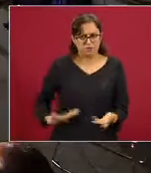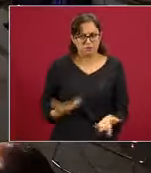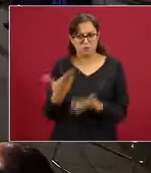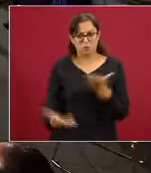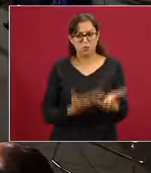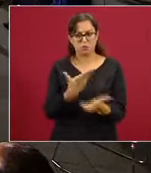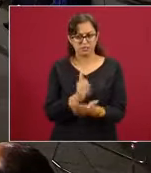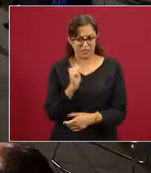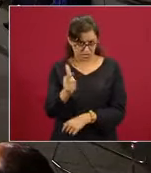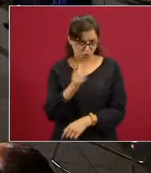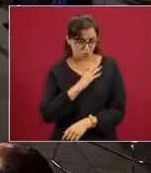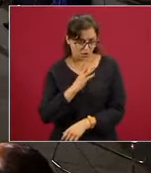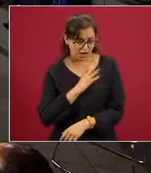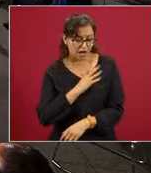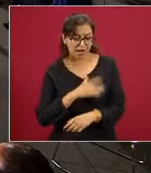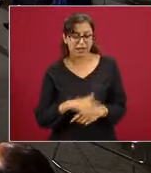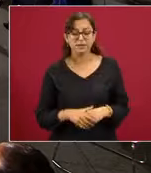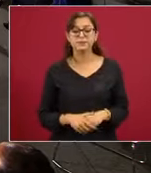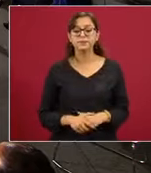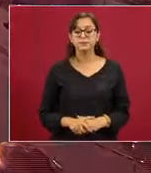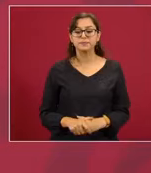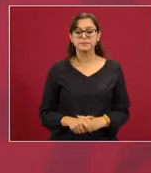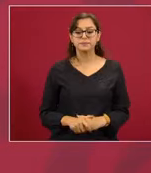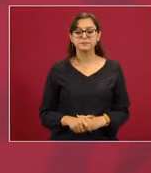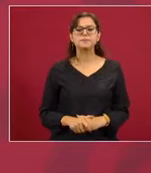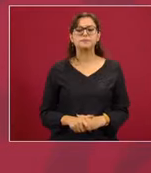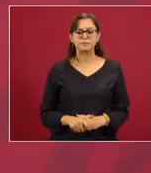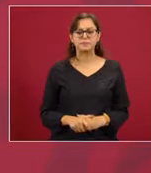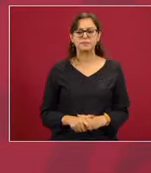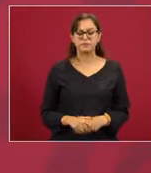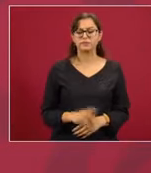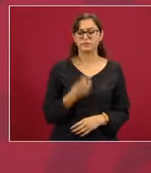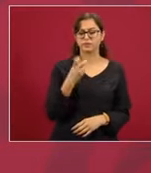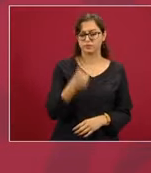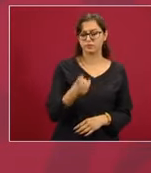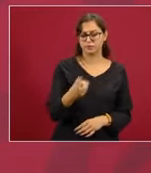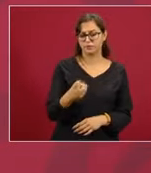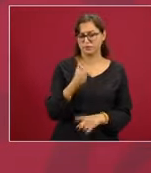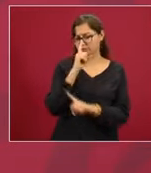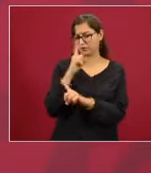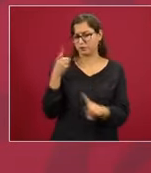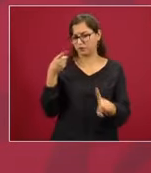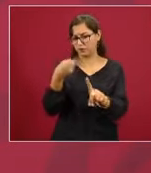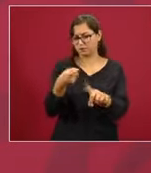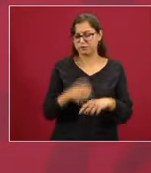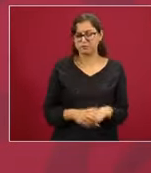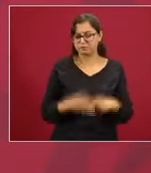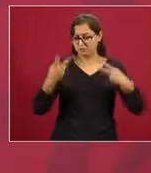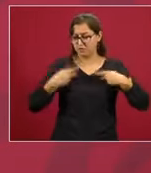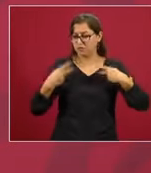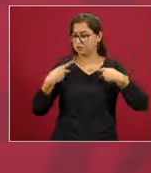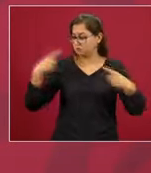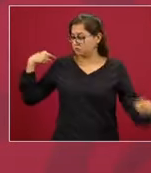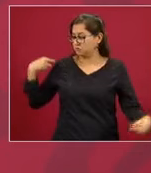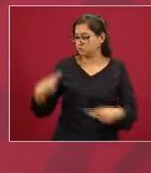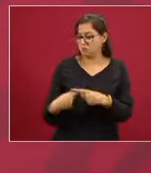presidente. Pues esa es la orientación, de que ya los que se contrataron se queden